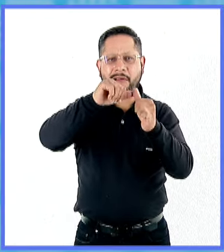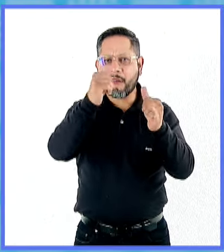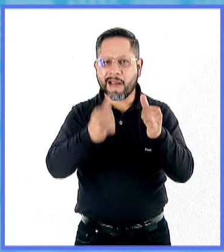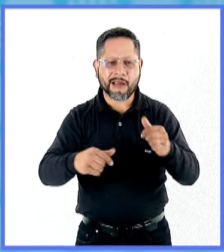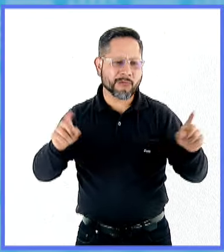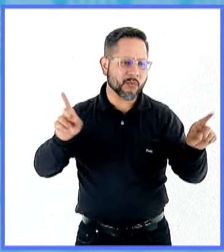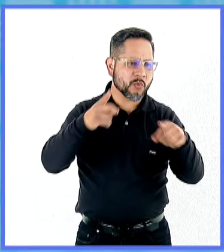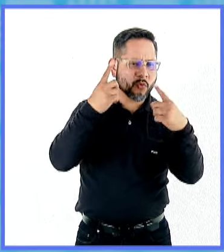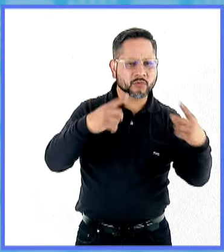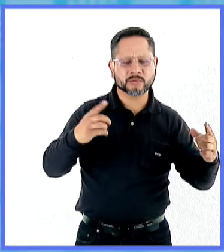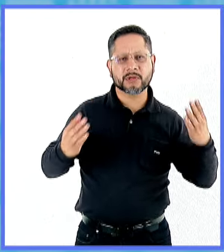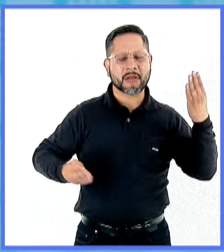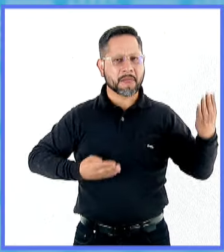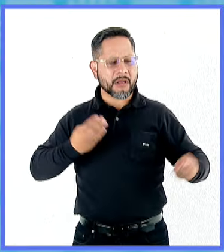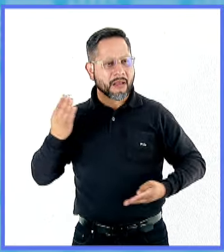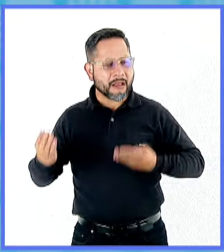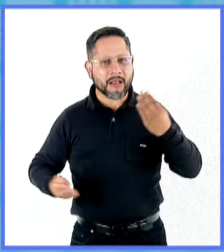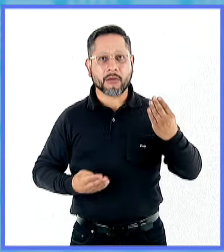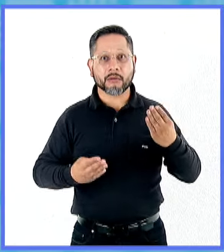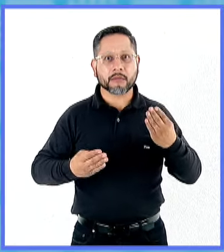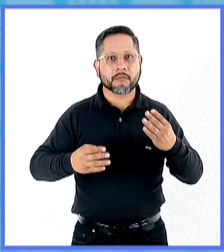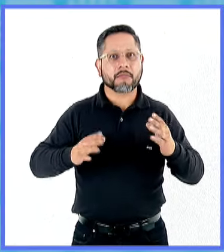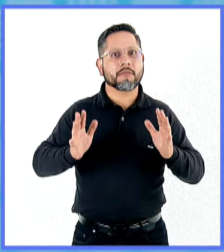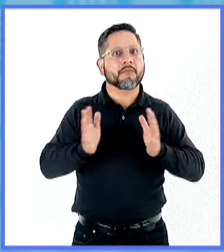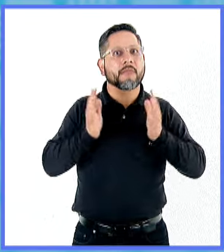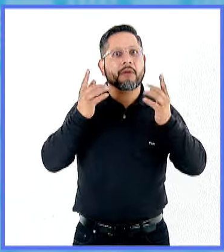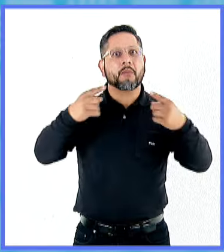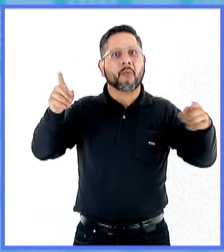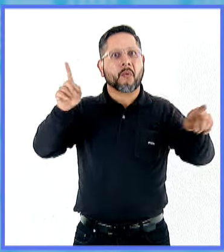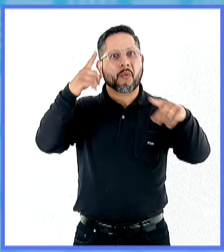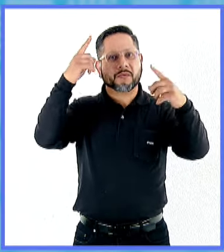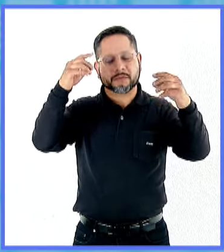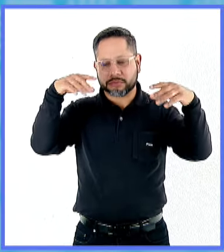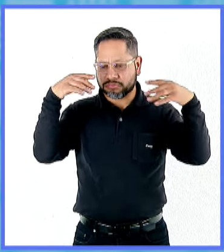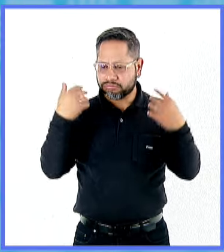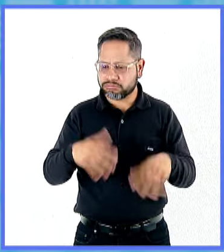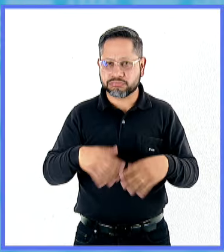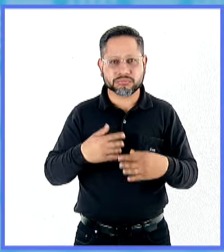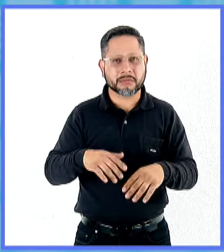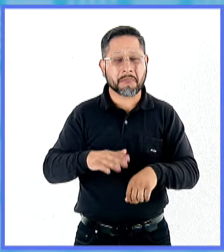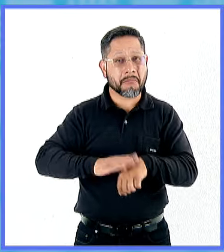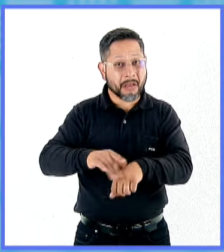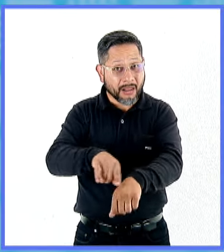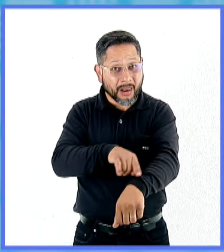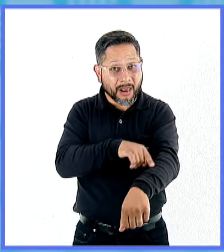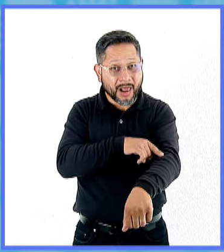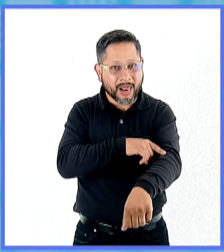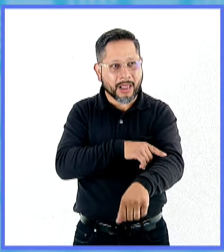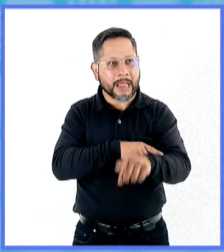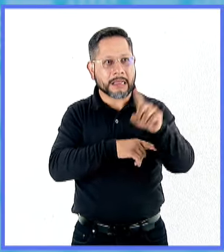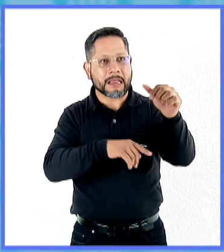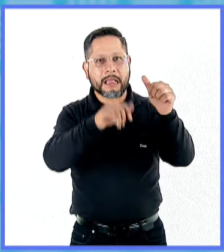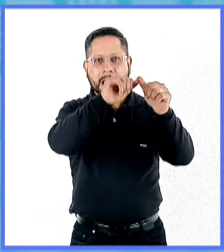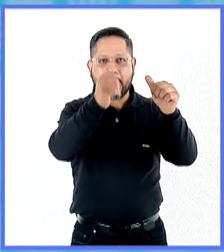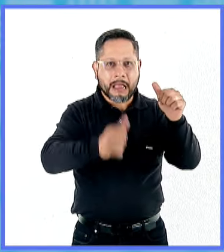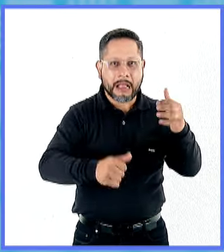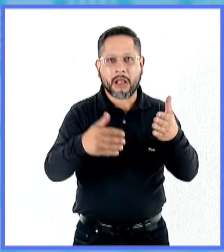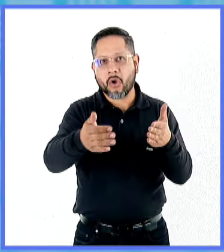música, danza, la música, es una cosa impresionante. Y ya, si nos queremos extender, llegamos hasta las arzanías, la cocina, etc.